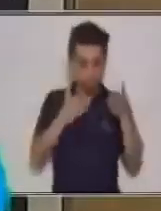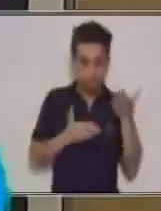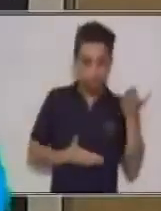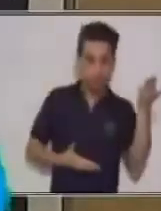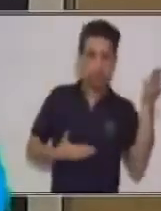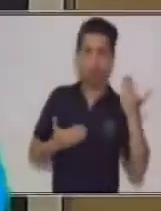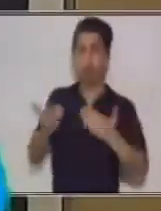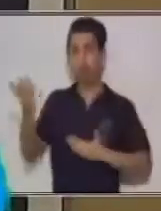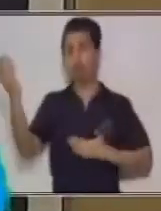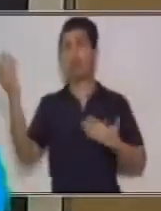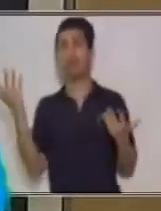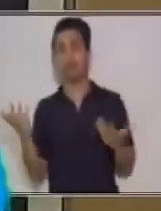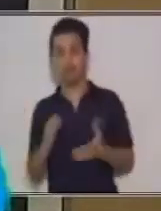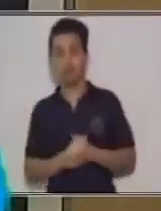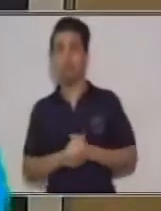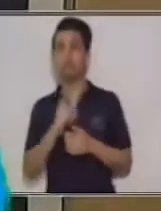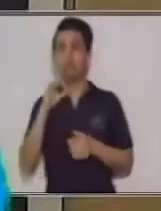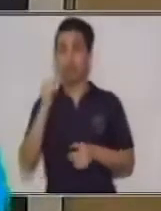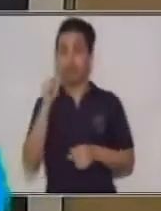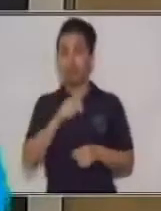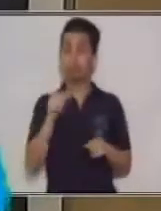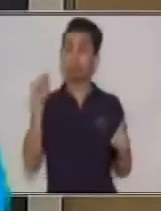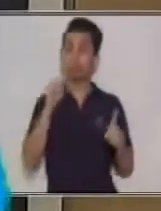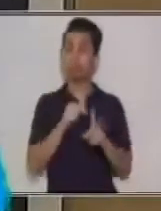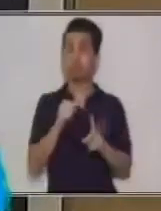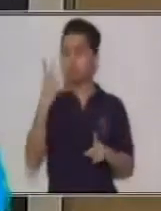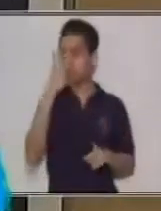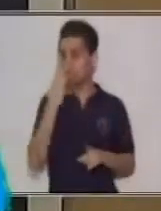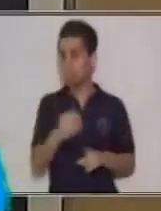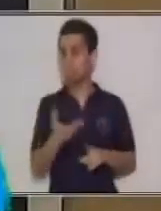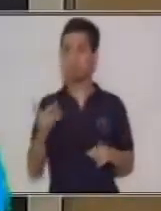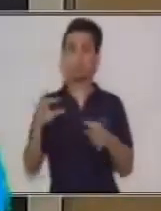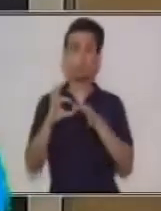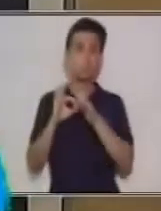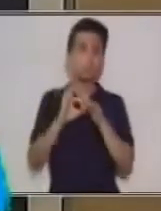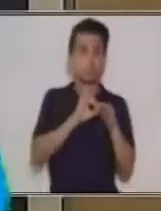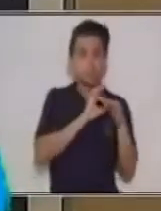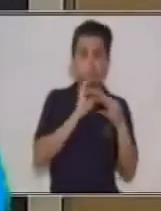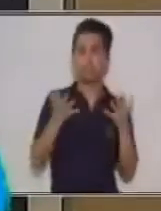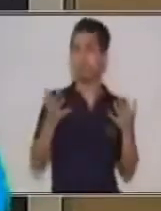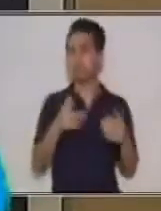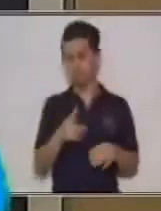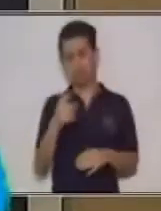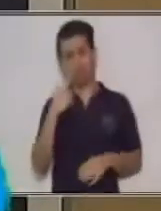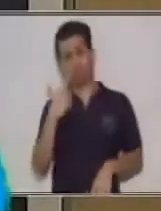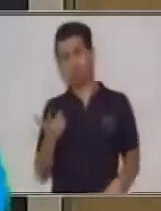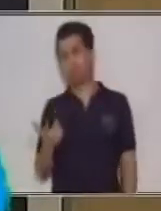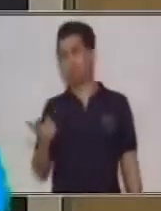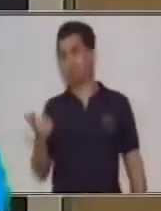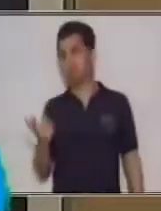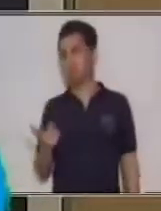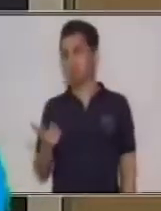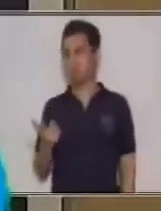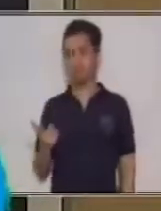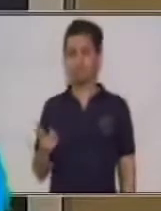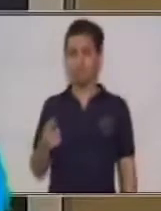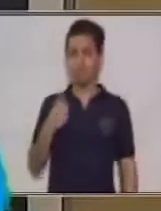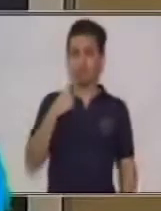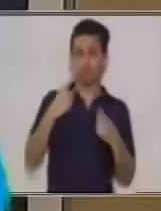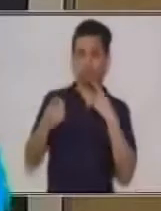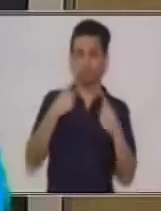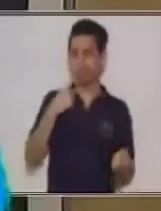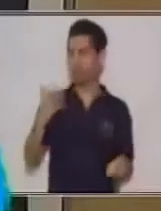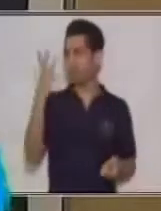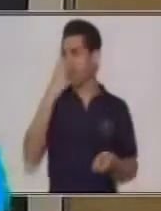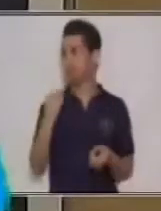poética, ya que el contenido del mensaje va a ser bello, va a ser armonioso. Dirán ustedes, ¿cómo así, profesor, un tipo de discurso